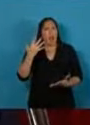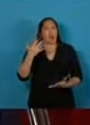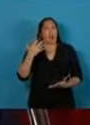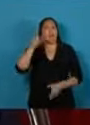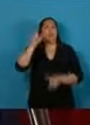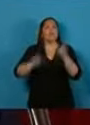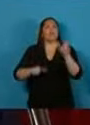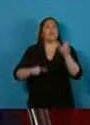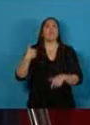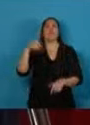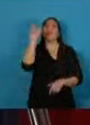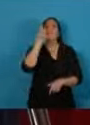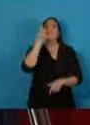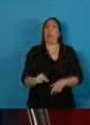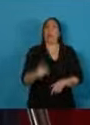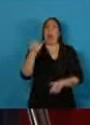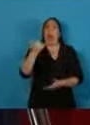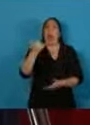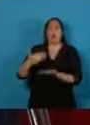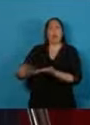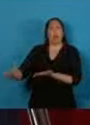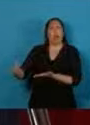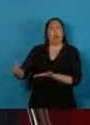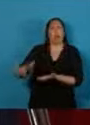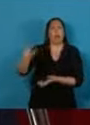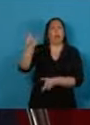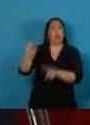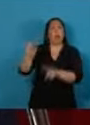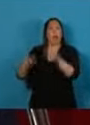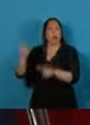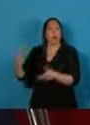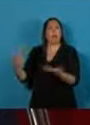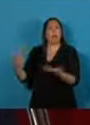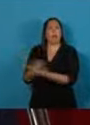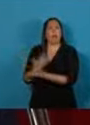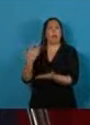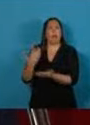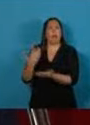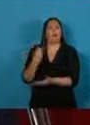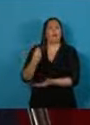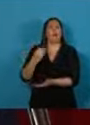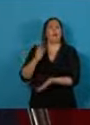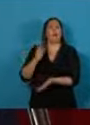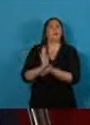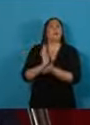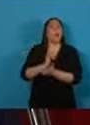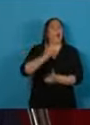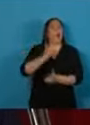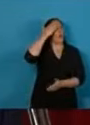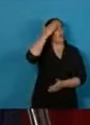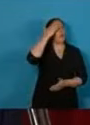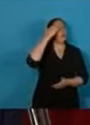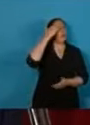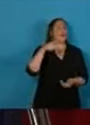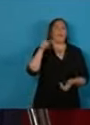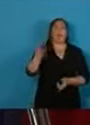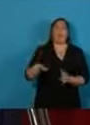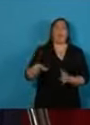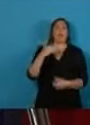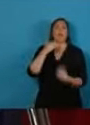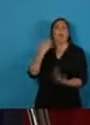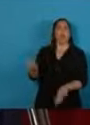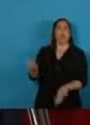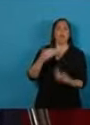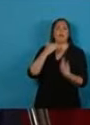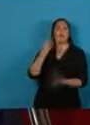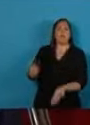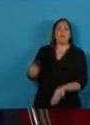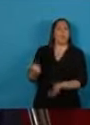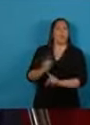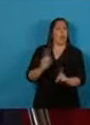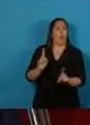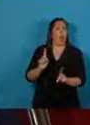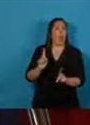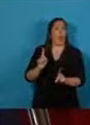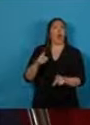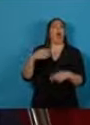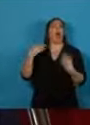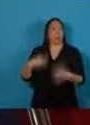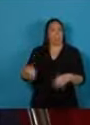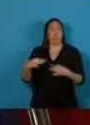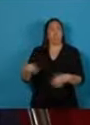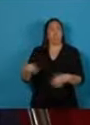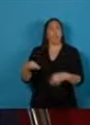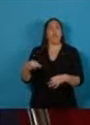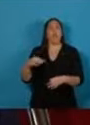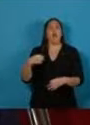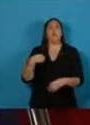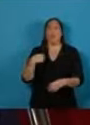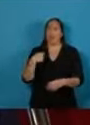nuestra patria. Los afectados por la cultura del descarte. No solo necesitan que le demos con premuro un pedazo de